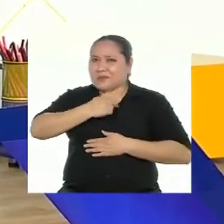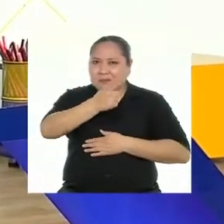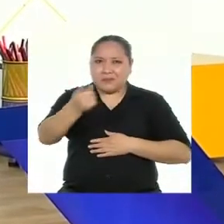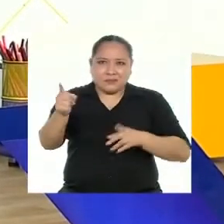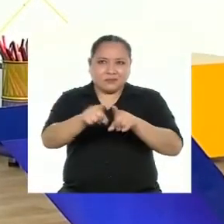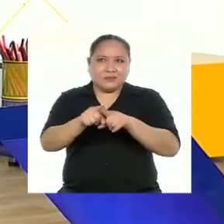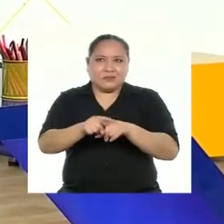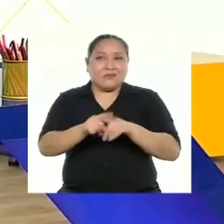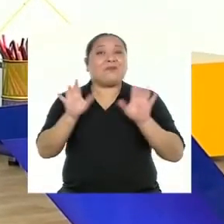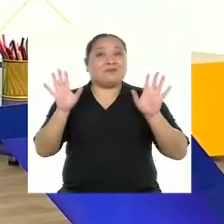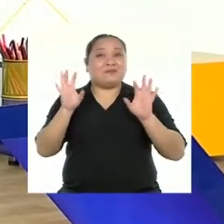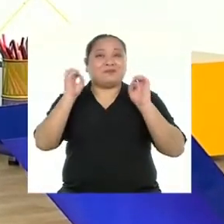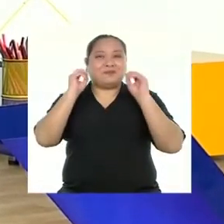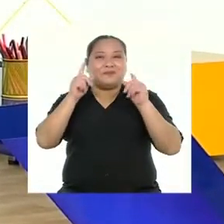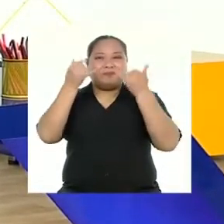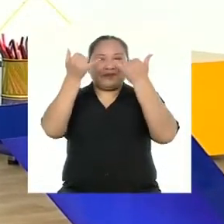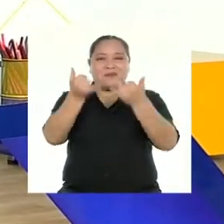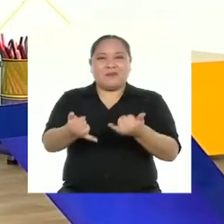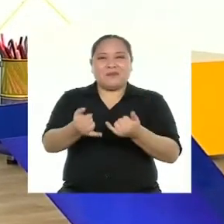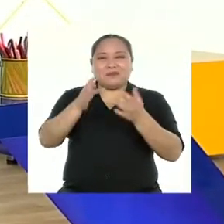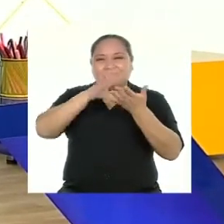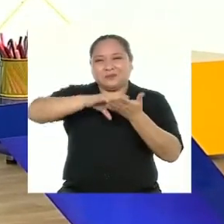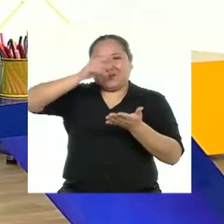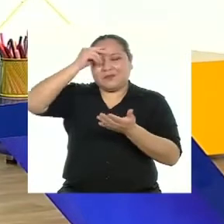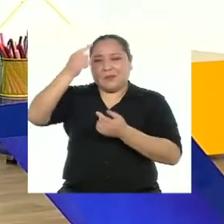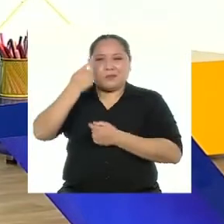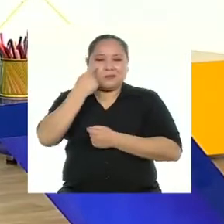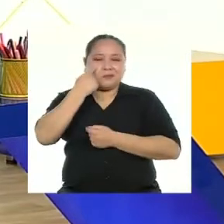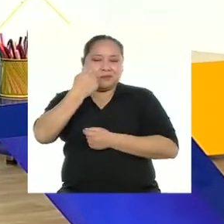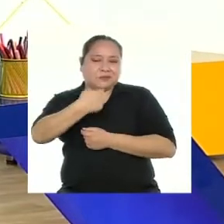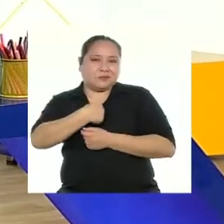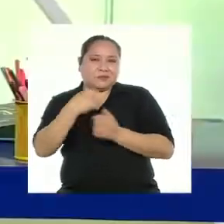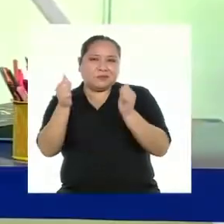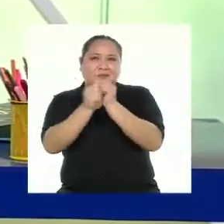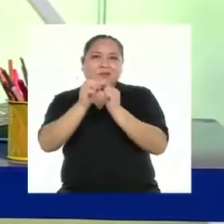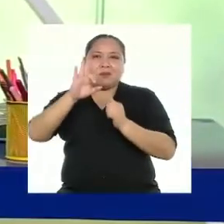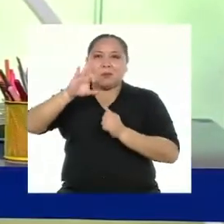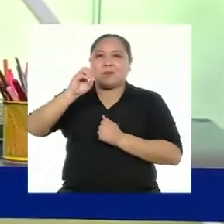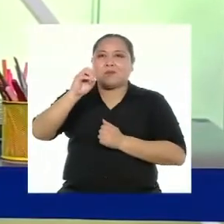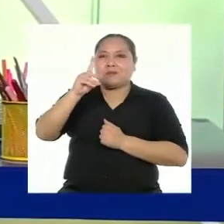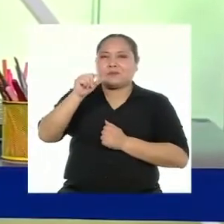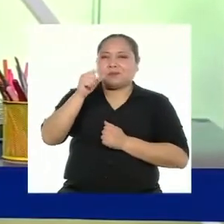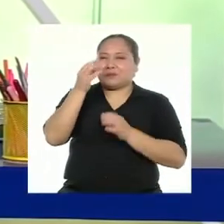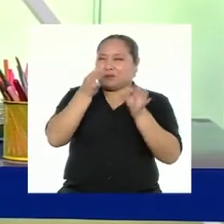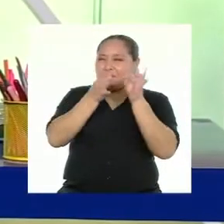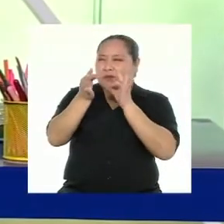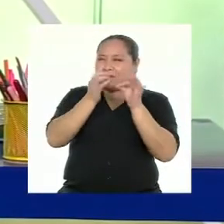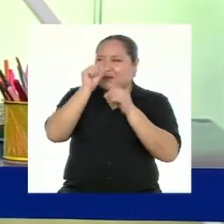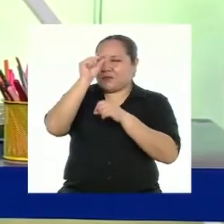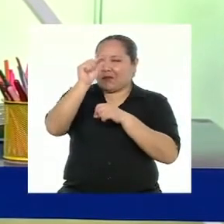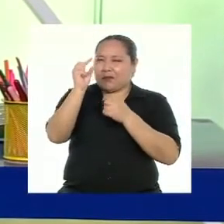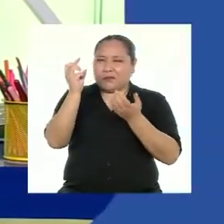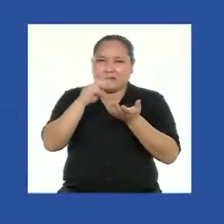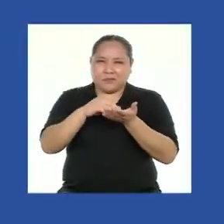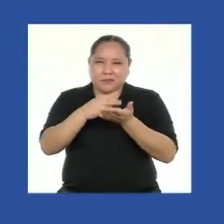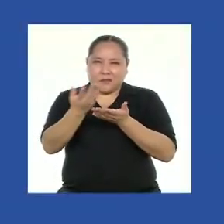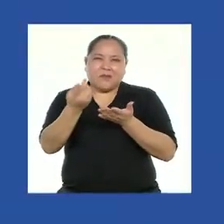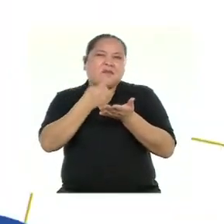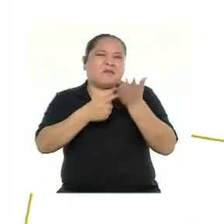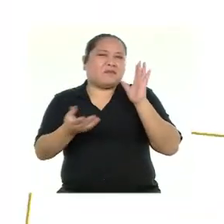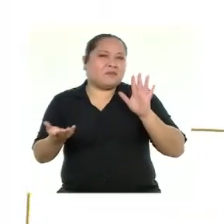más! Hoy vamos a aprender a conocernos mejor a través de nuestro FODA. Les explico un poquito mejor en qué consiste.